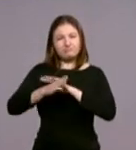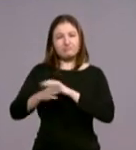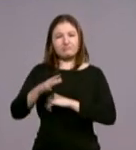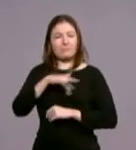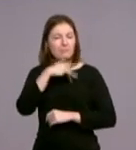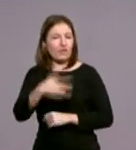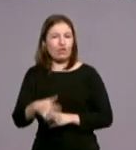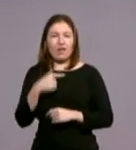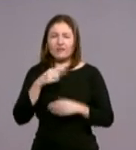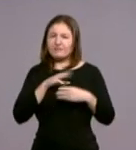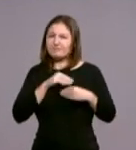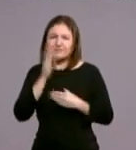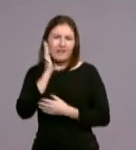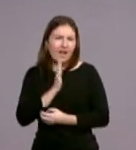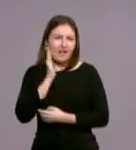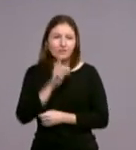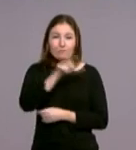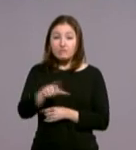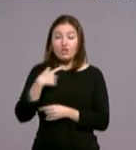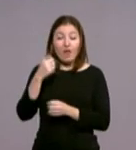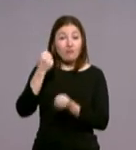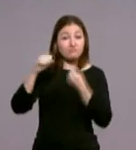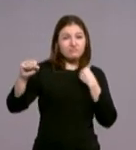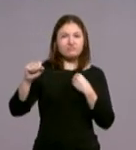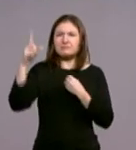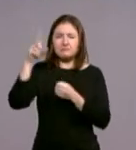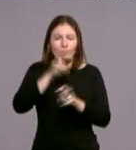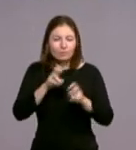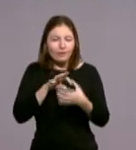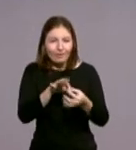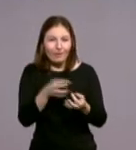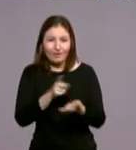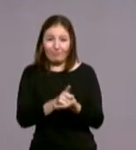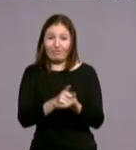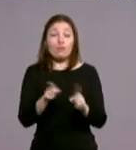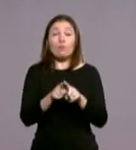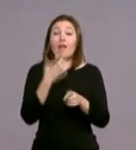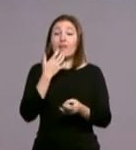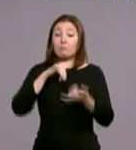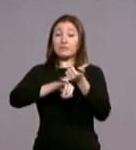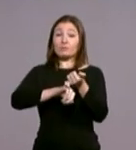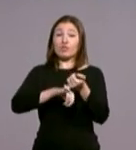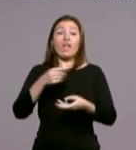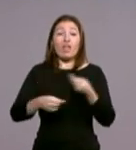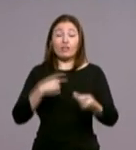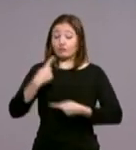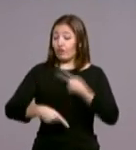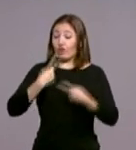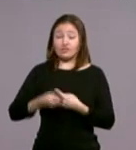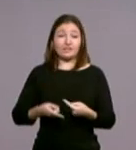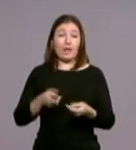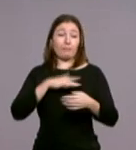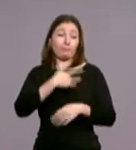con una ternura inmensa al que ha sido infiel a la alianza. ¿Qué hacen los esposos? Perdonarse todos los días, como dice el Papa. Cada noche,